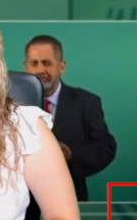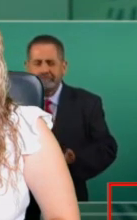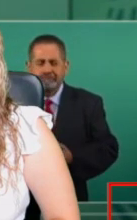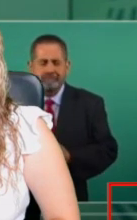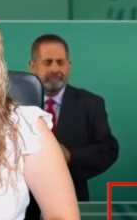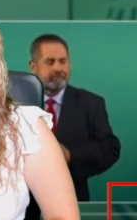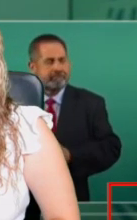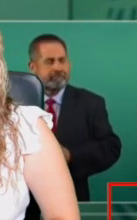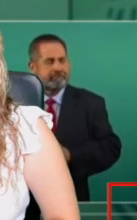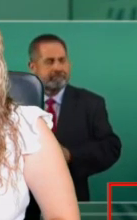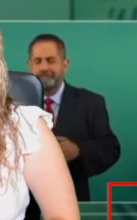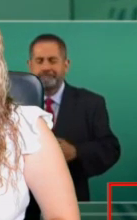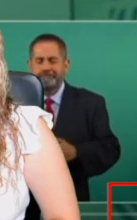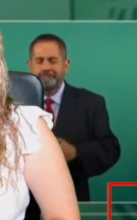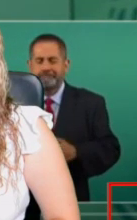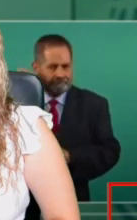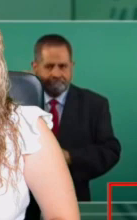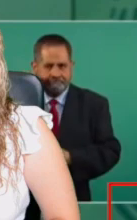ojalá y todo esto